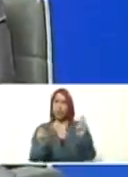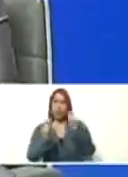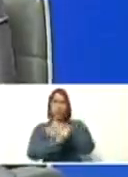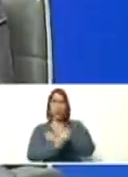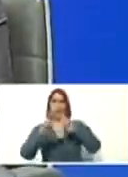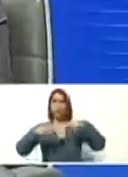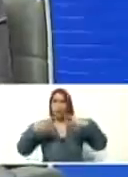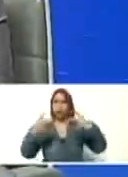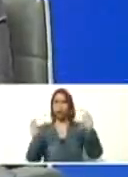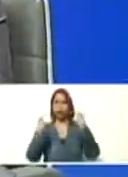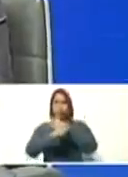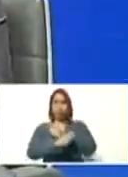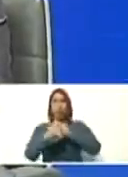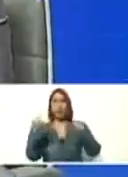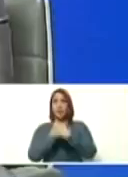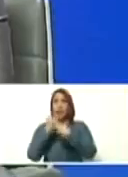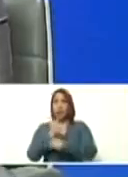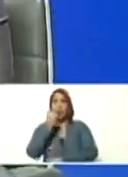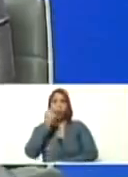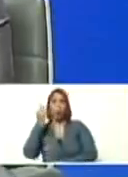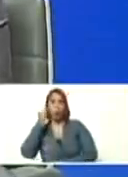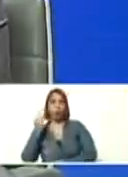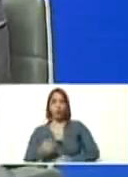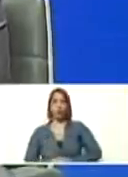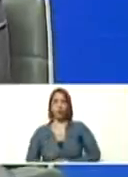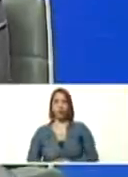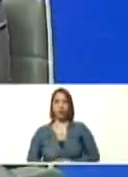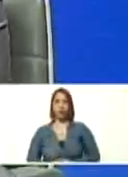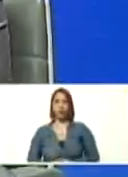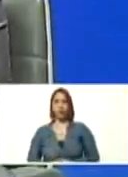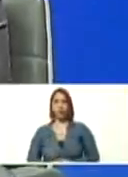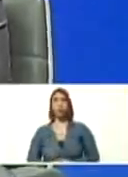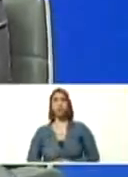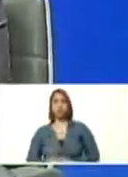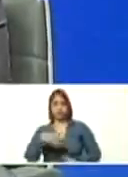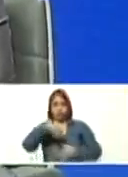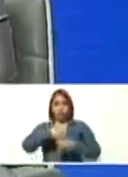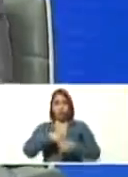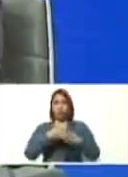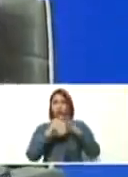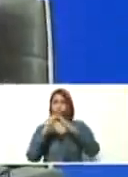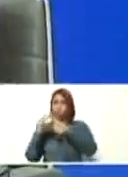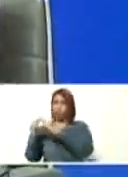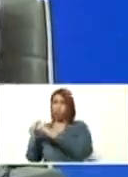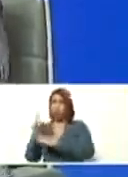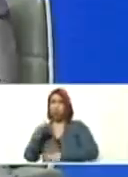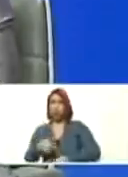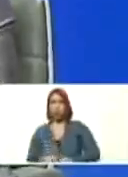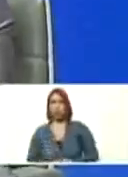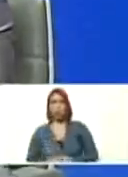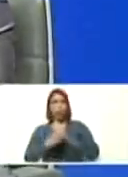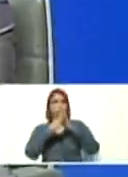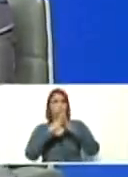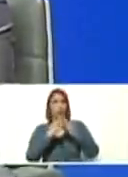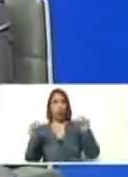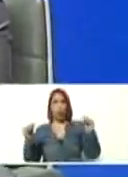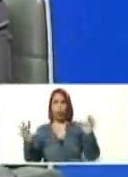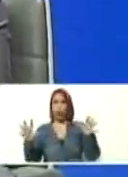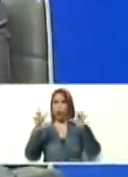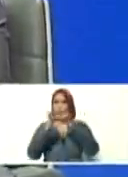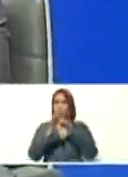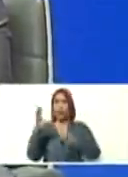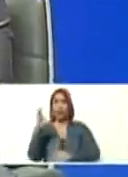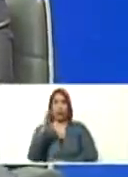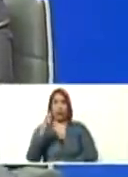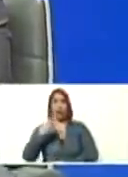alternativa de los trabajadores, de las trabajadoras, de las amas de casa. Y, bueno, cruza toda la gran Caracas. Ahí nos asociamos y